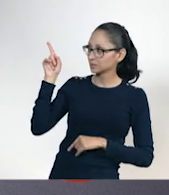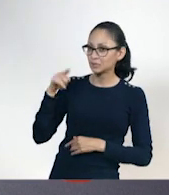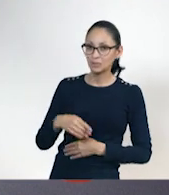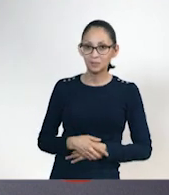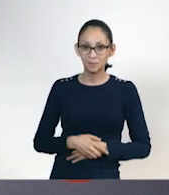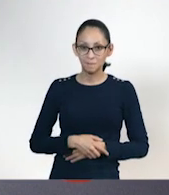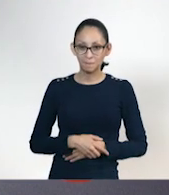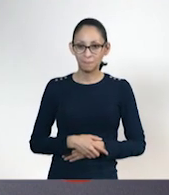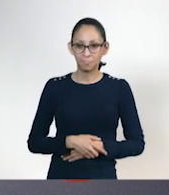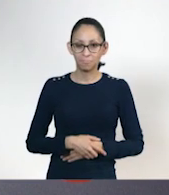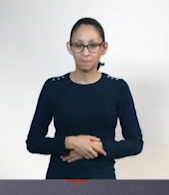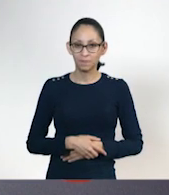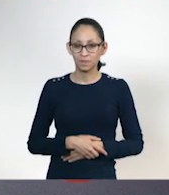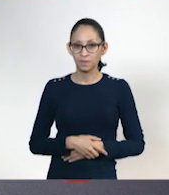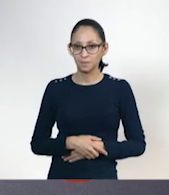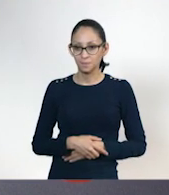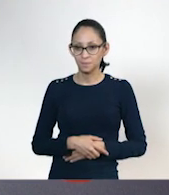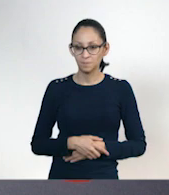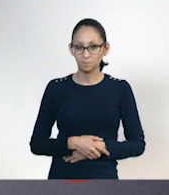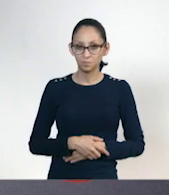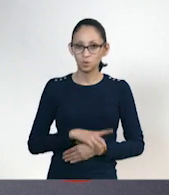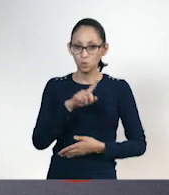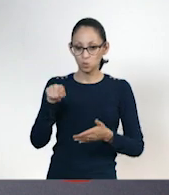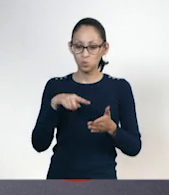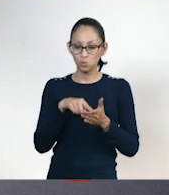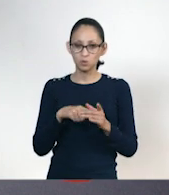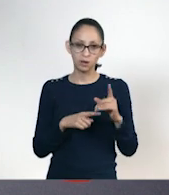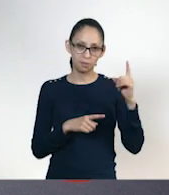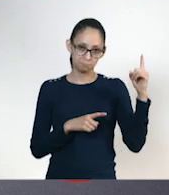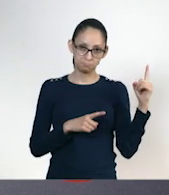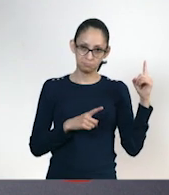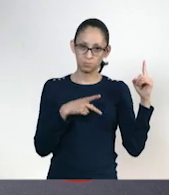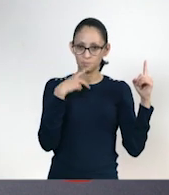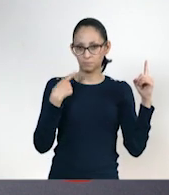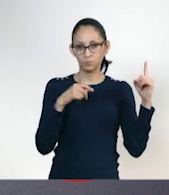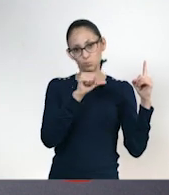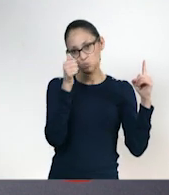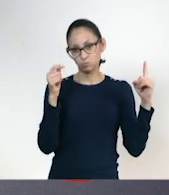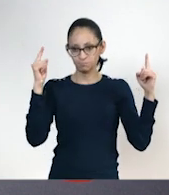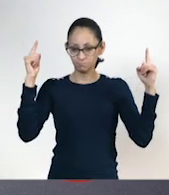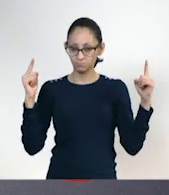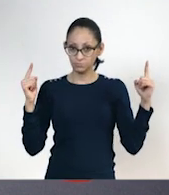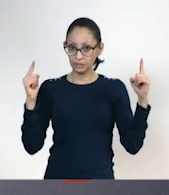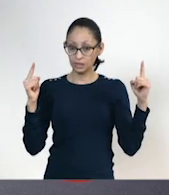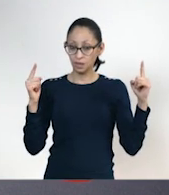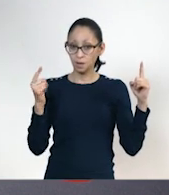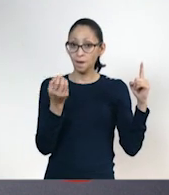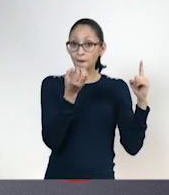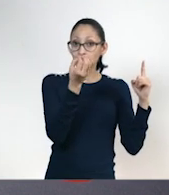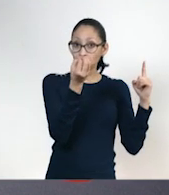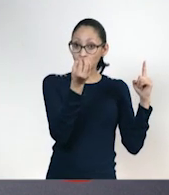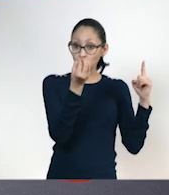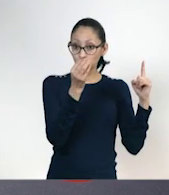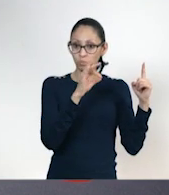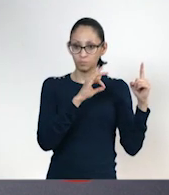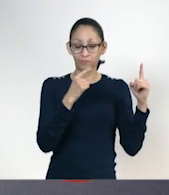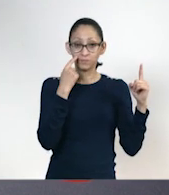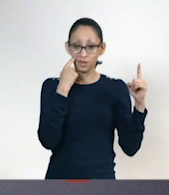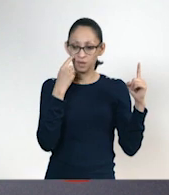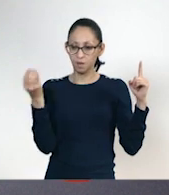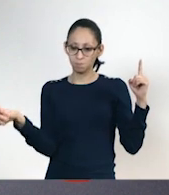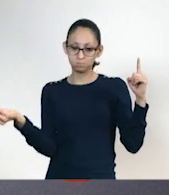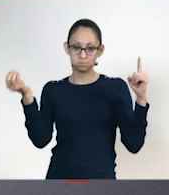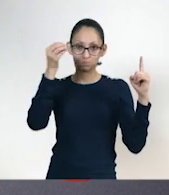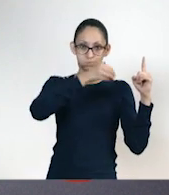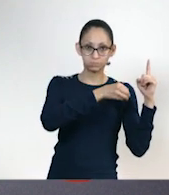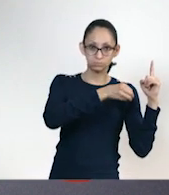Tenemos tu lugar y mi lugar. Ok. El juego consta de lo siguiente. La pelota solamente puede dar un golpe dentro de tu